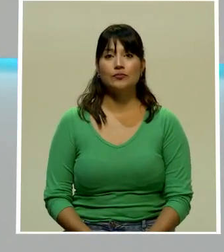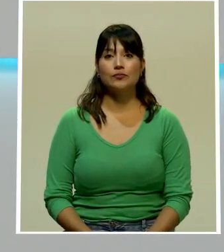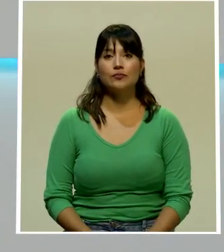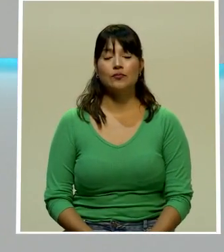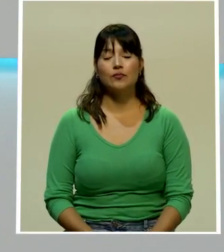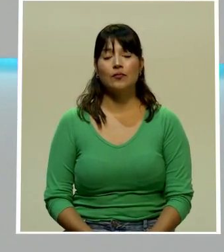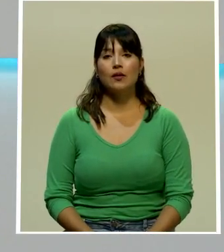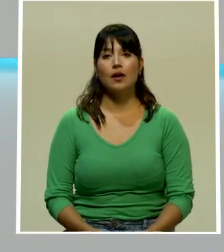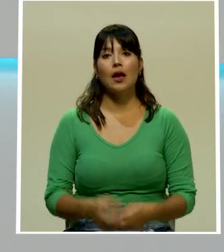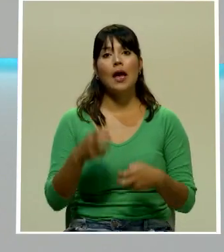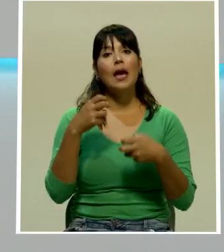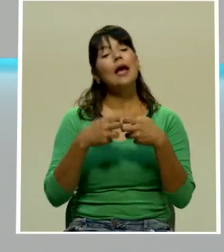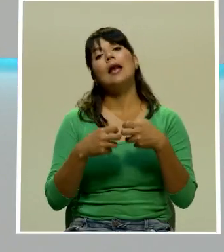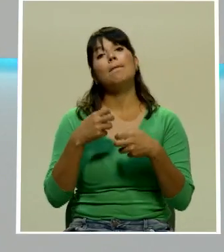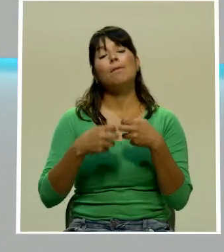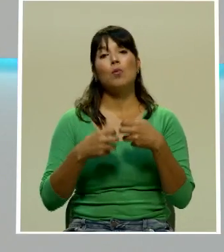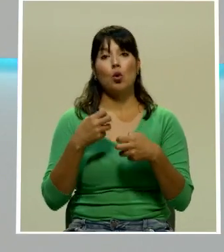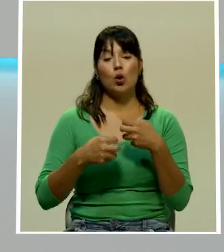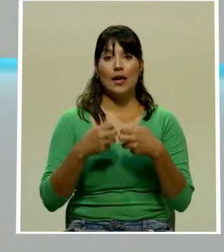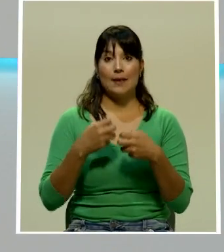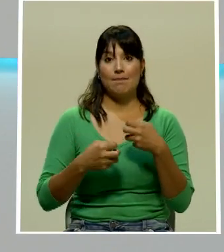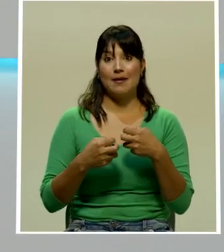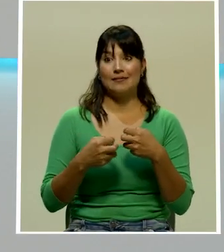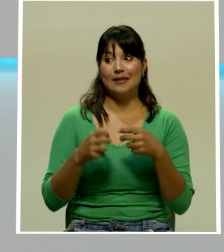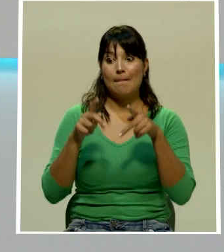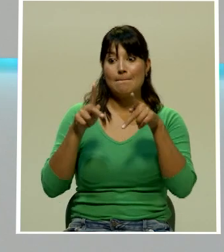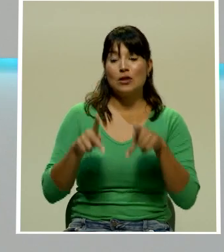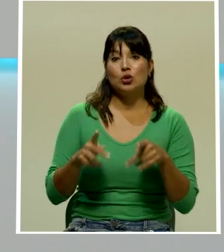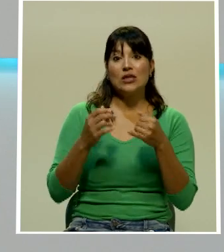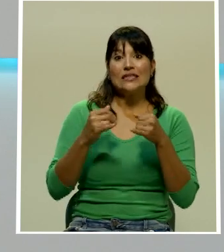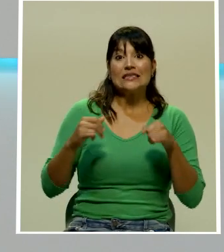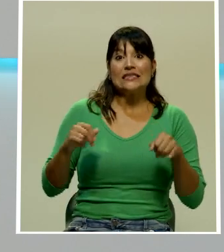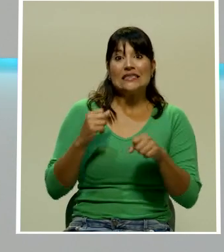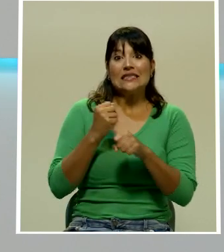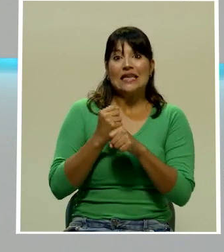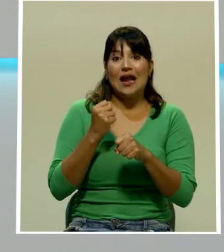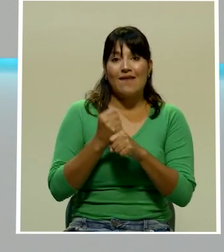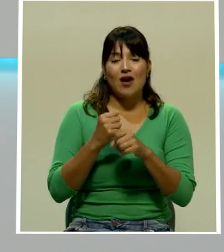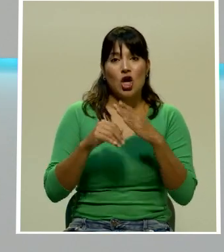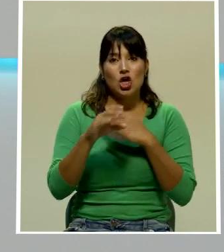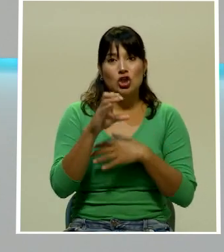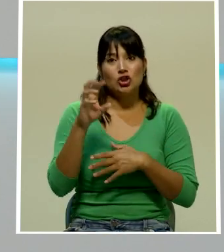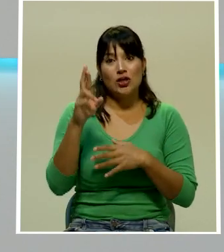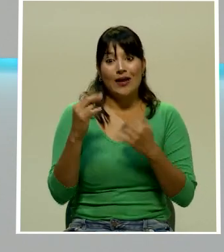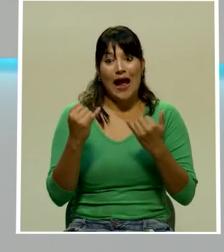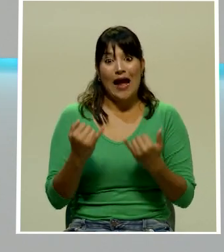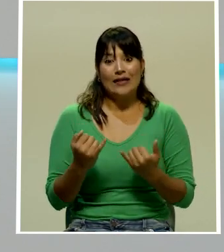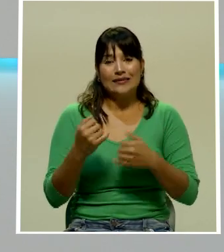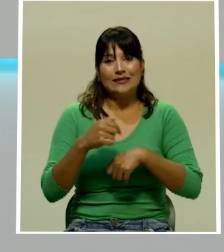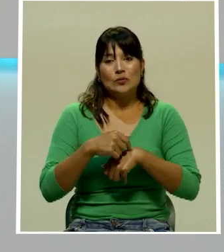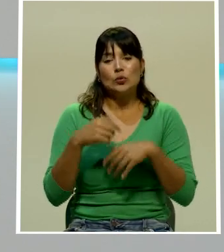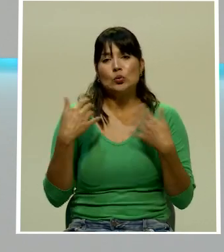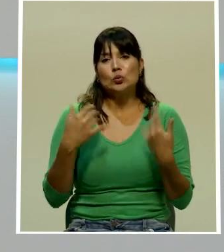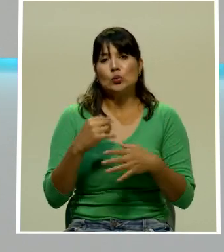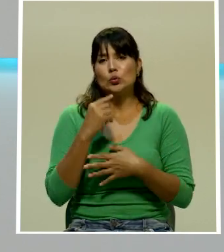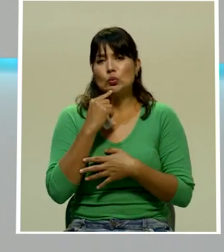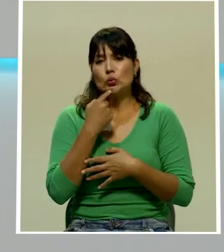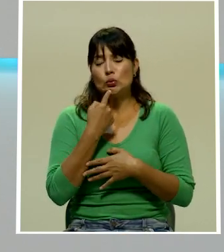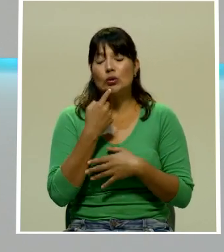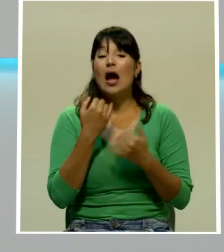El problema de desempleo agudo que enfrenta el país en estos momentos agudiza la pobreza.